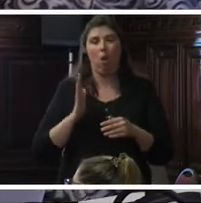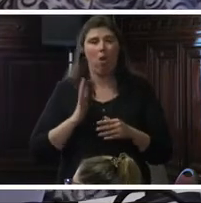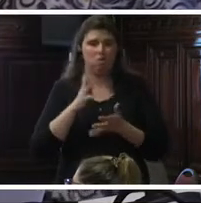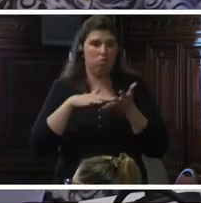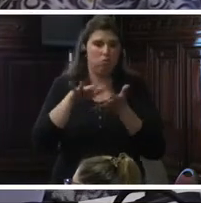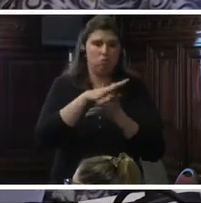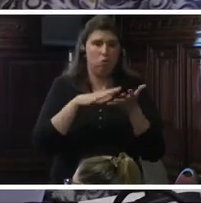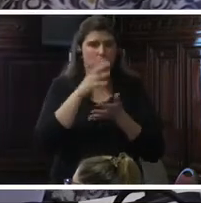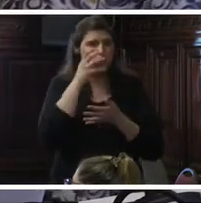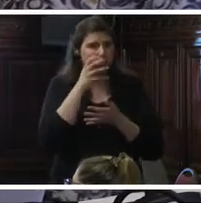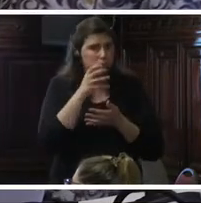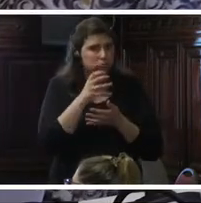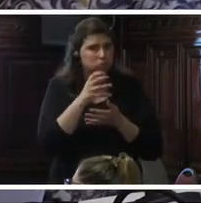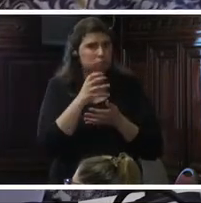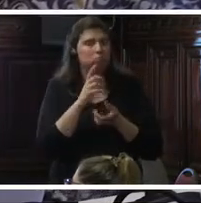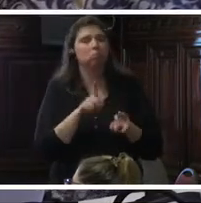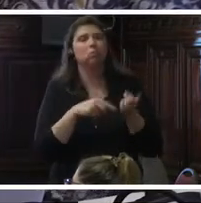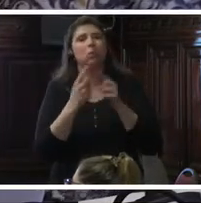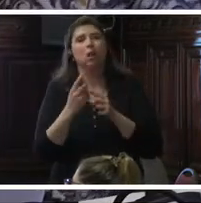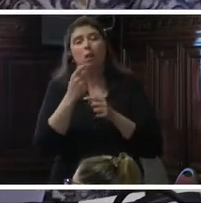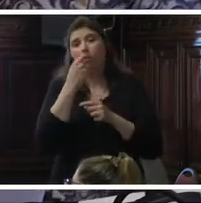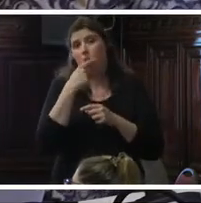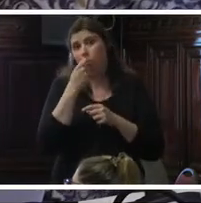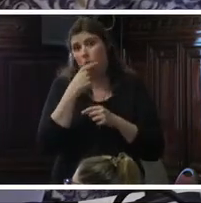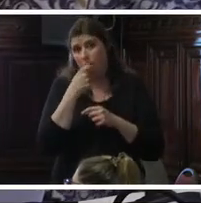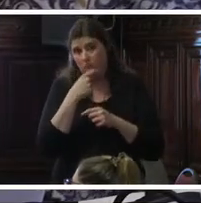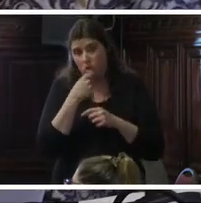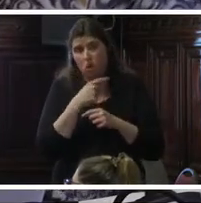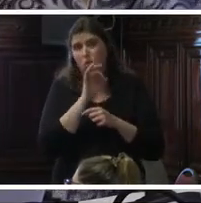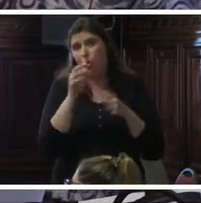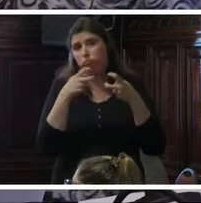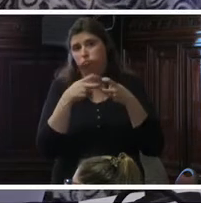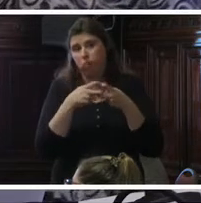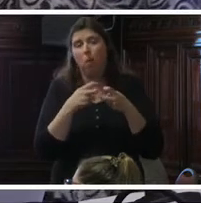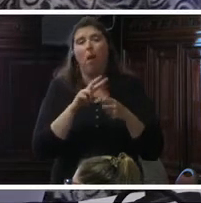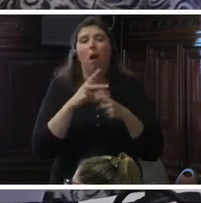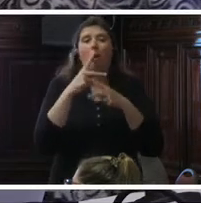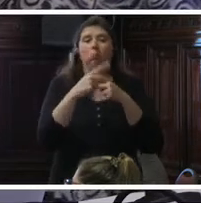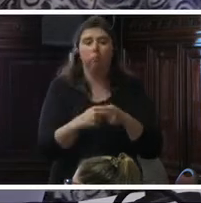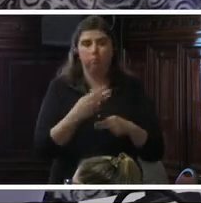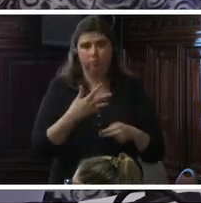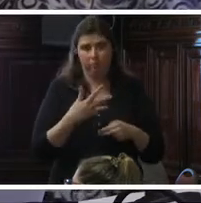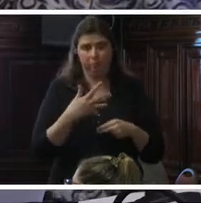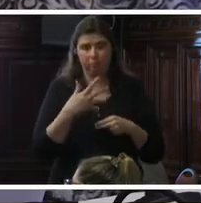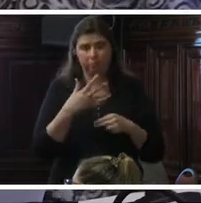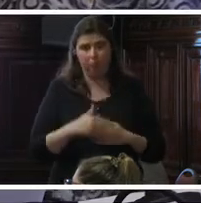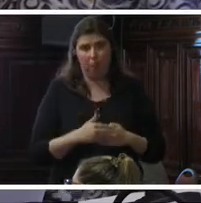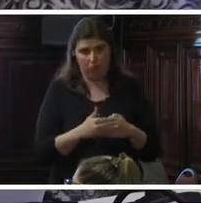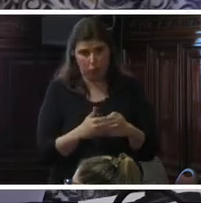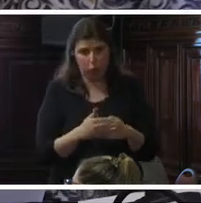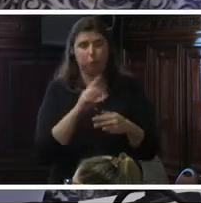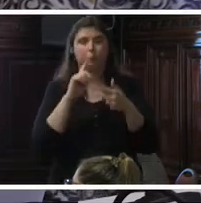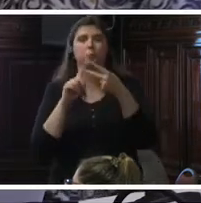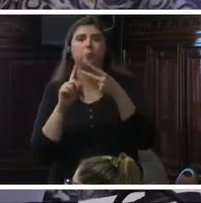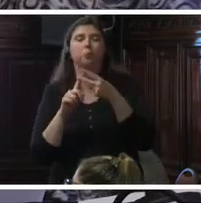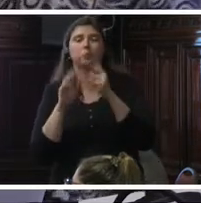riesgo a través del acceso a anticonceptivos con el objetivo de postergar los embarazos en zonas de alto riesgo de infección. Segundo, la